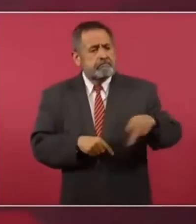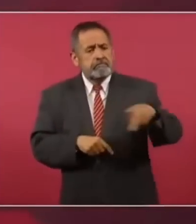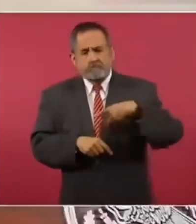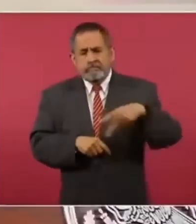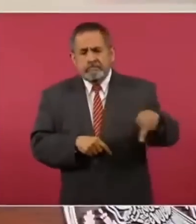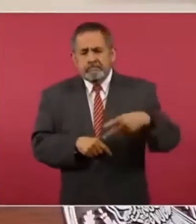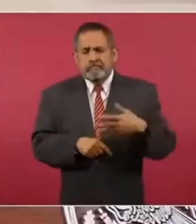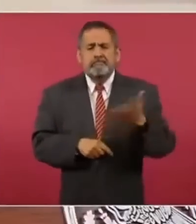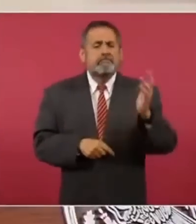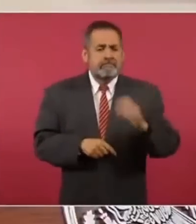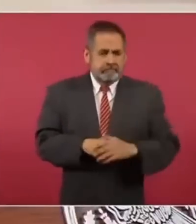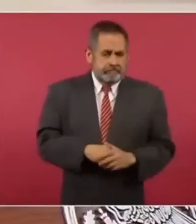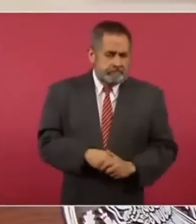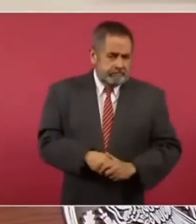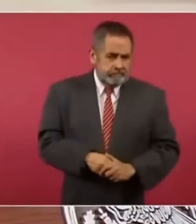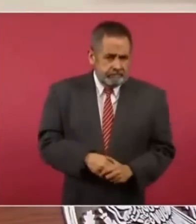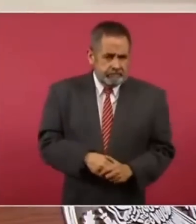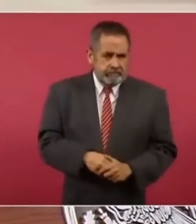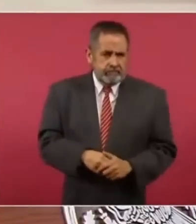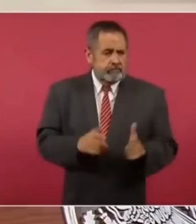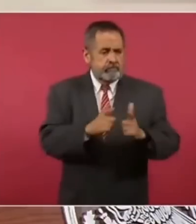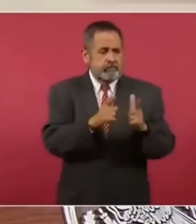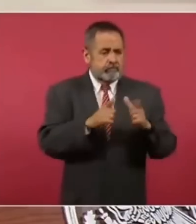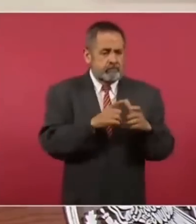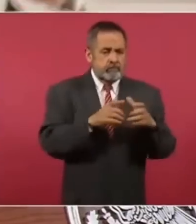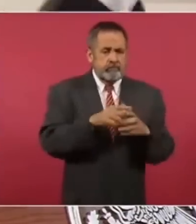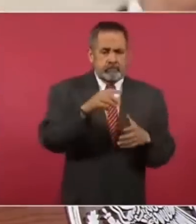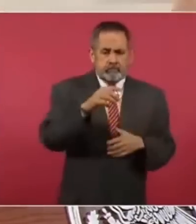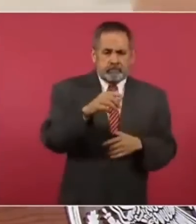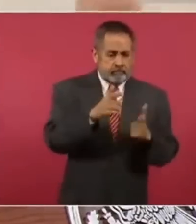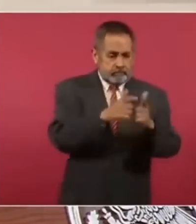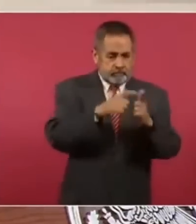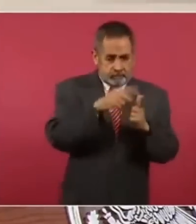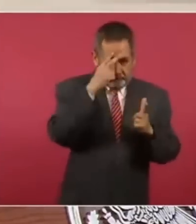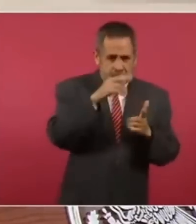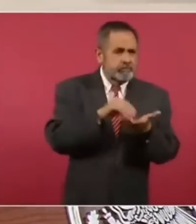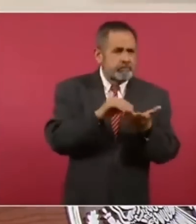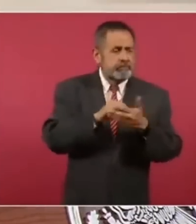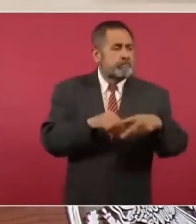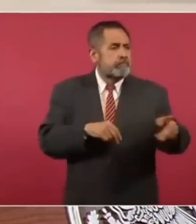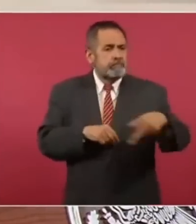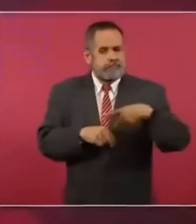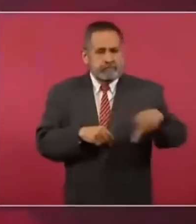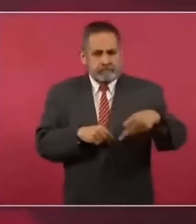de de grupo mexico eso también hay que informarlo